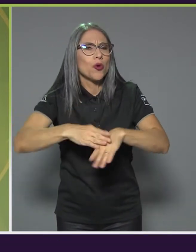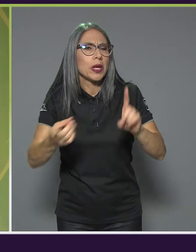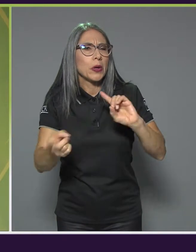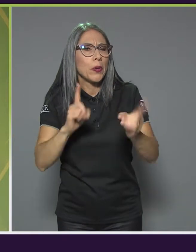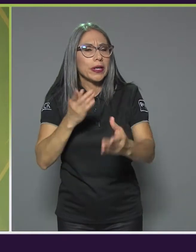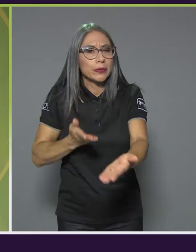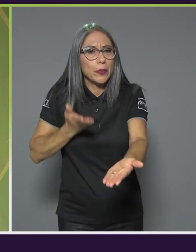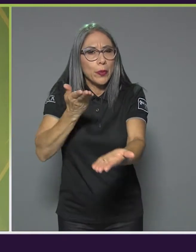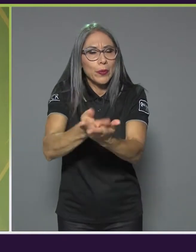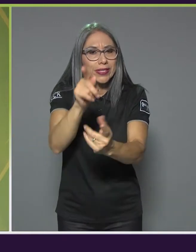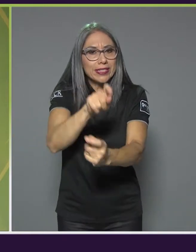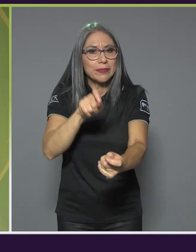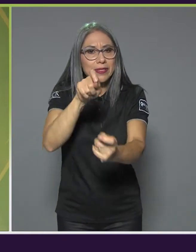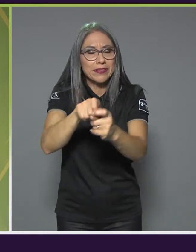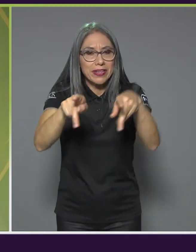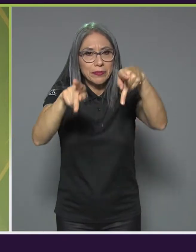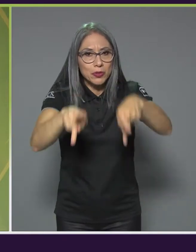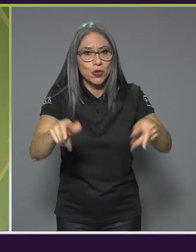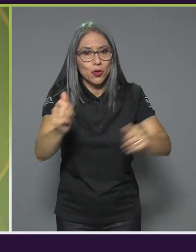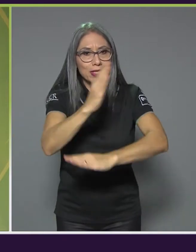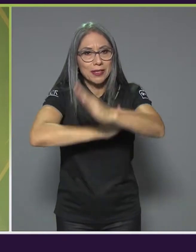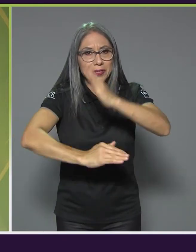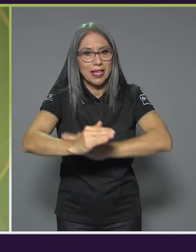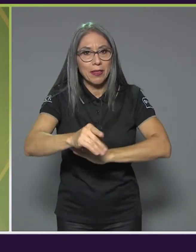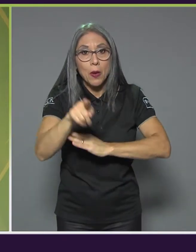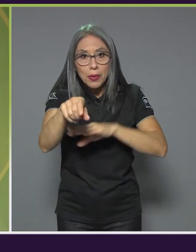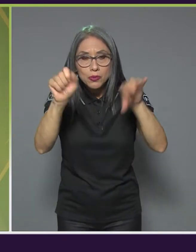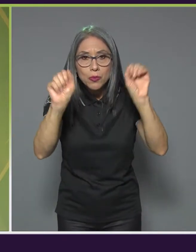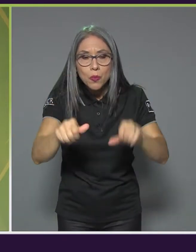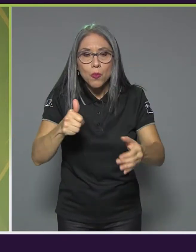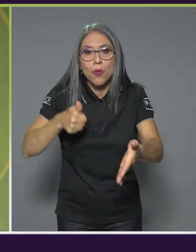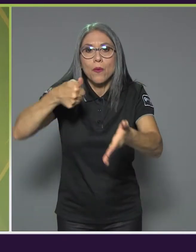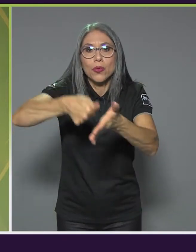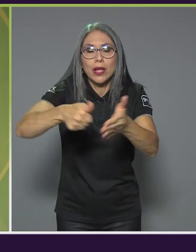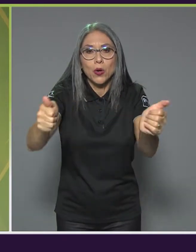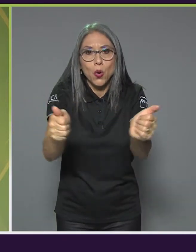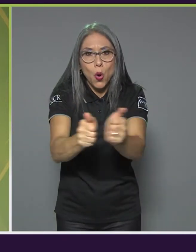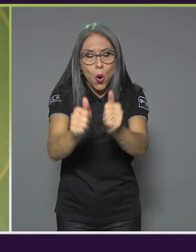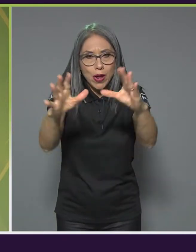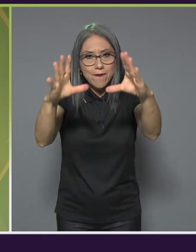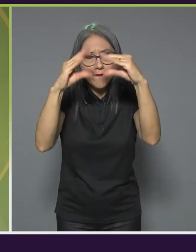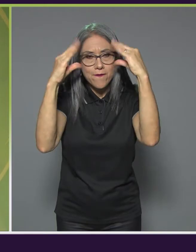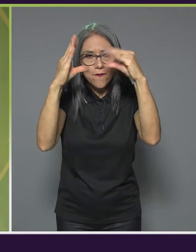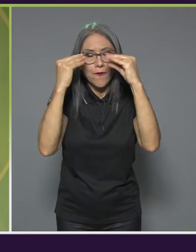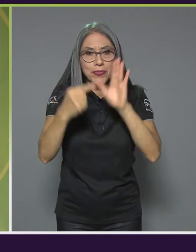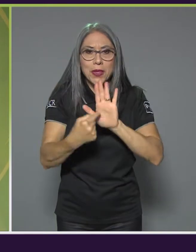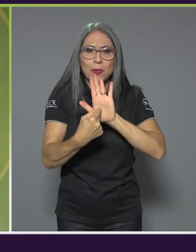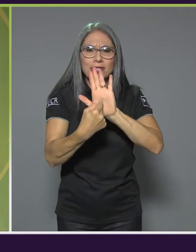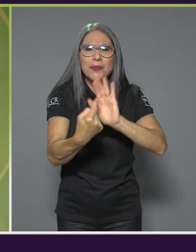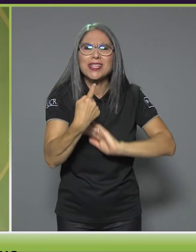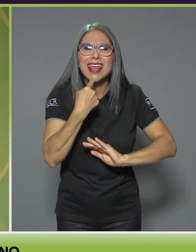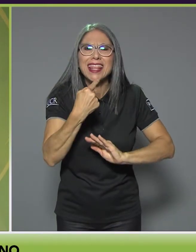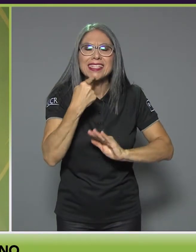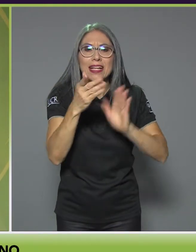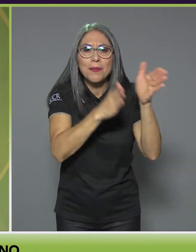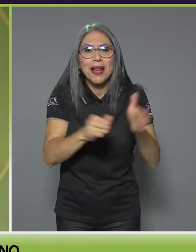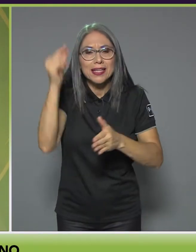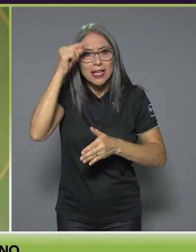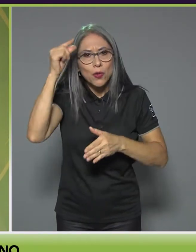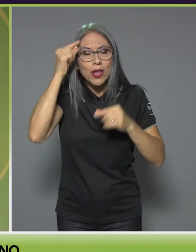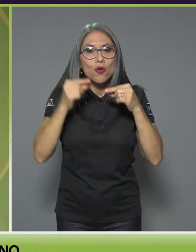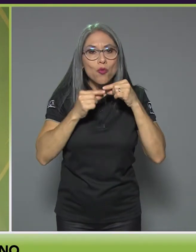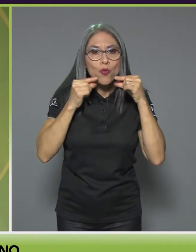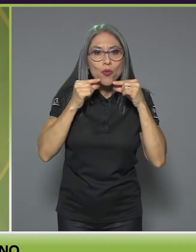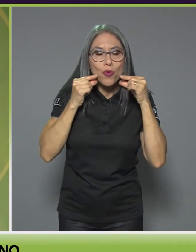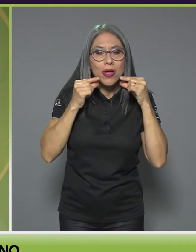con discapacidad para que usted realice un voto informado. Le mostramos que dicen los planes del gobierno de Rodrigo Chávez del Partido